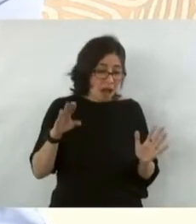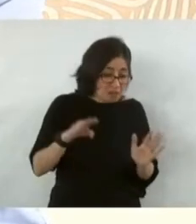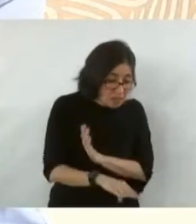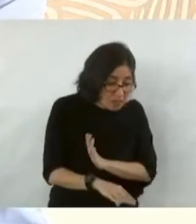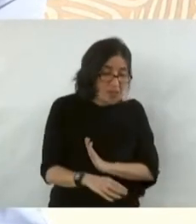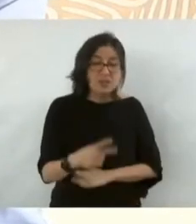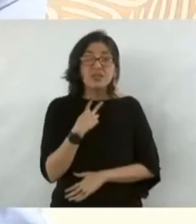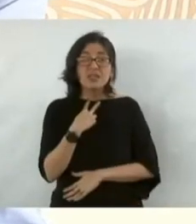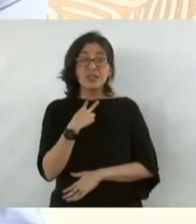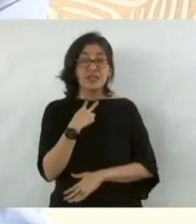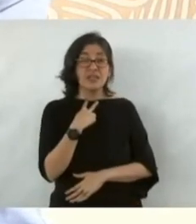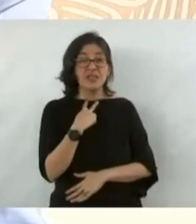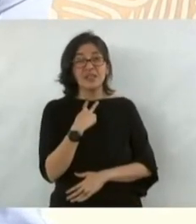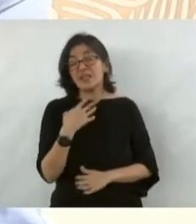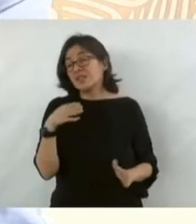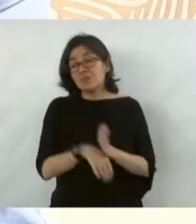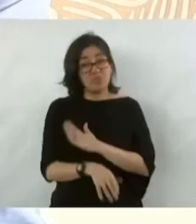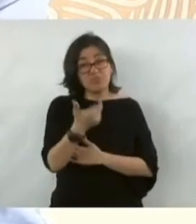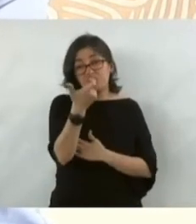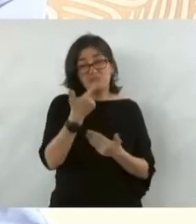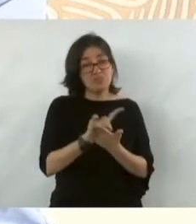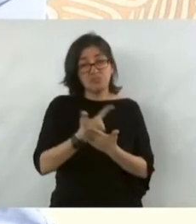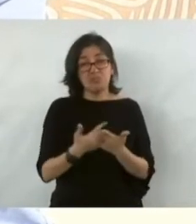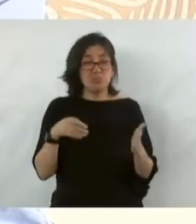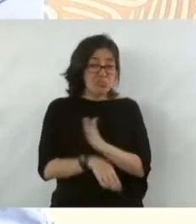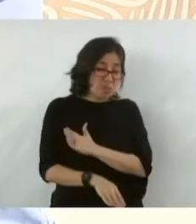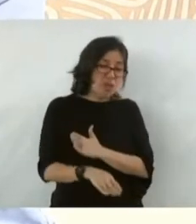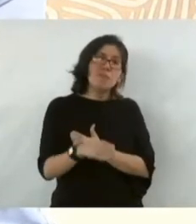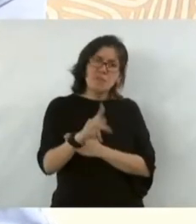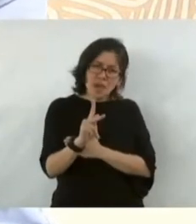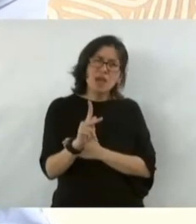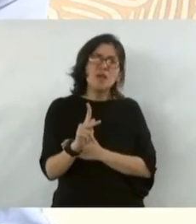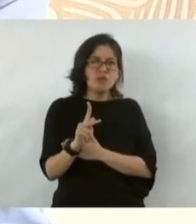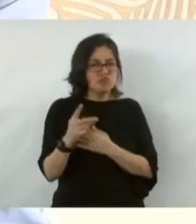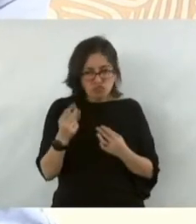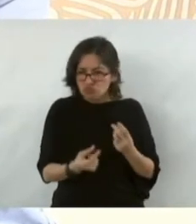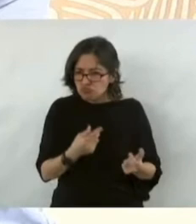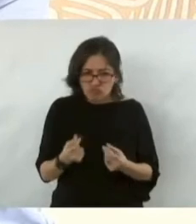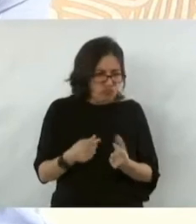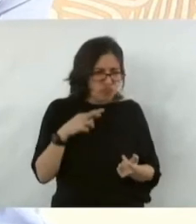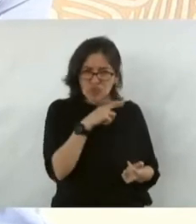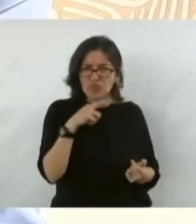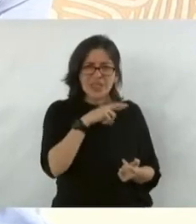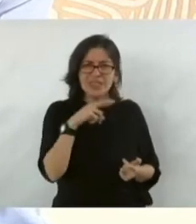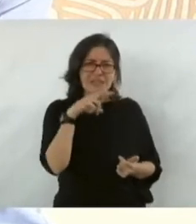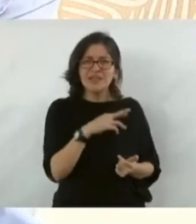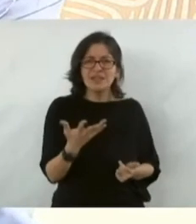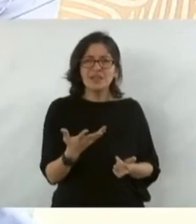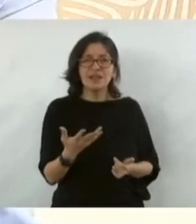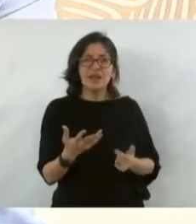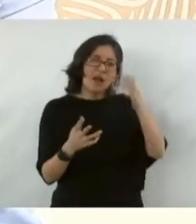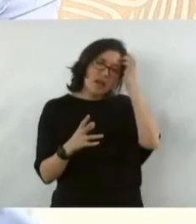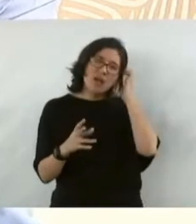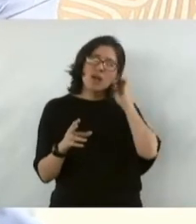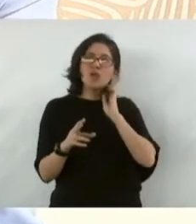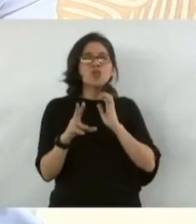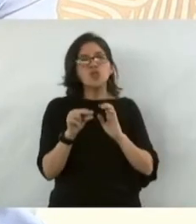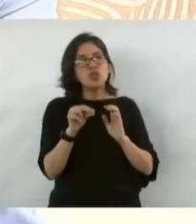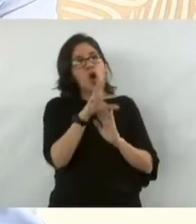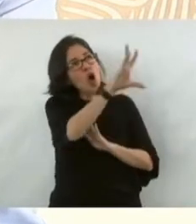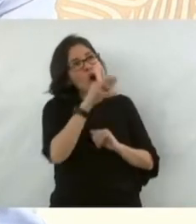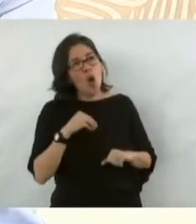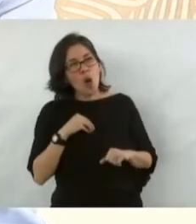Se nos desplomó la economía, pero se actuó bien, no aplicamos la fórmula de siempre, del modelo